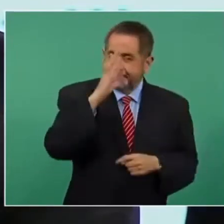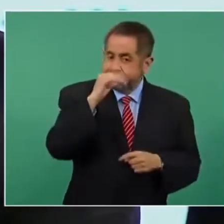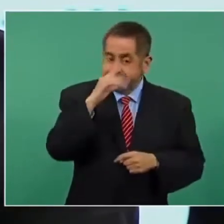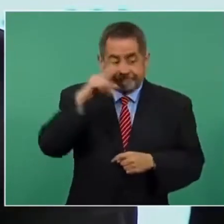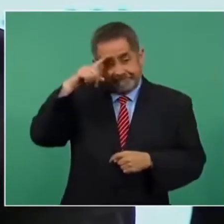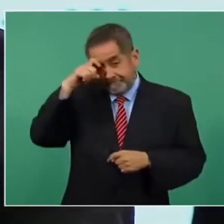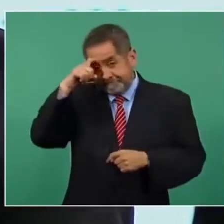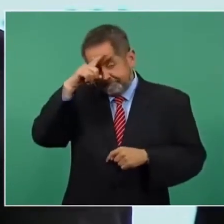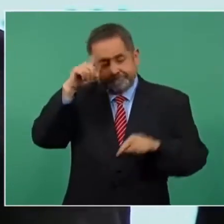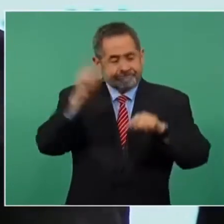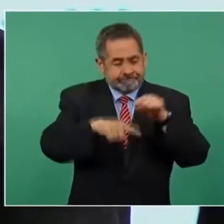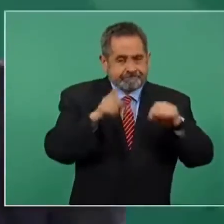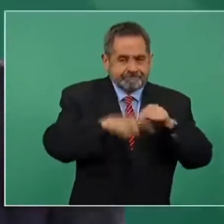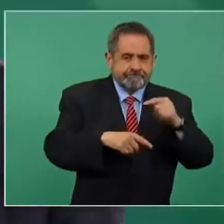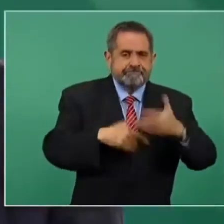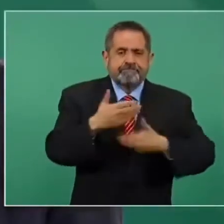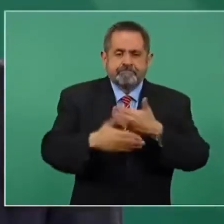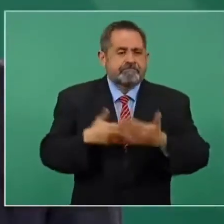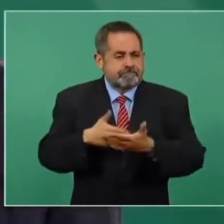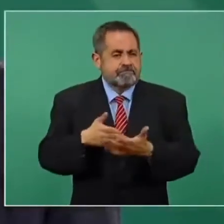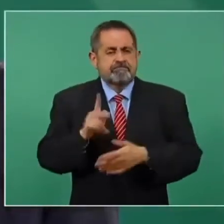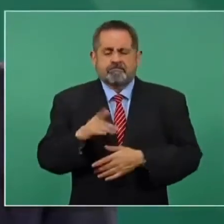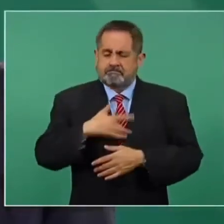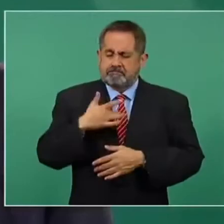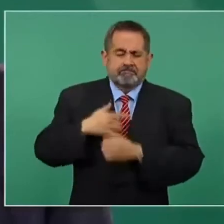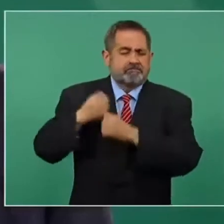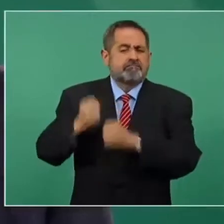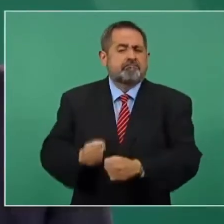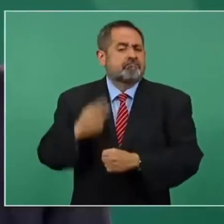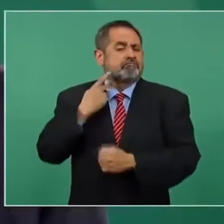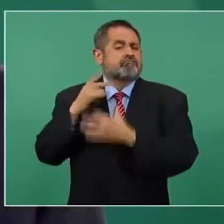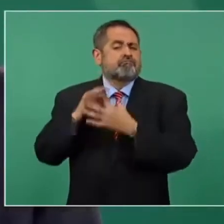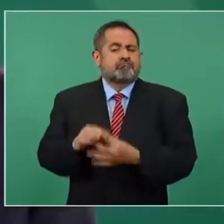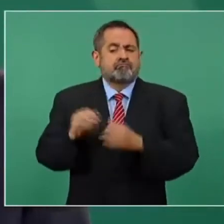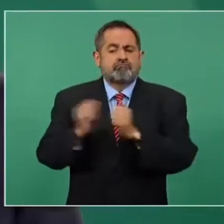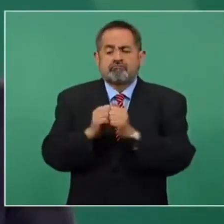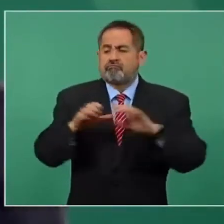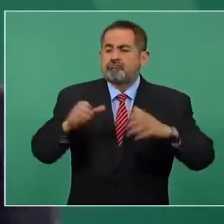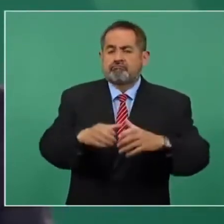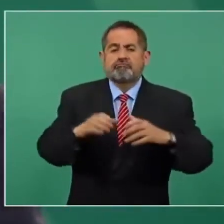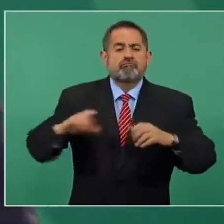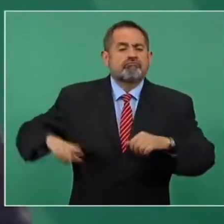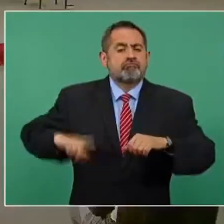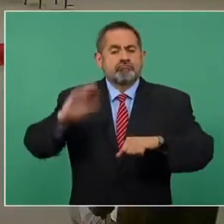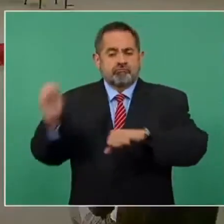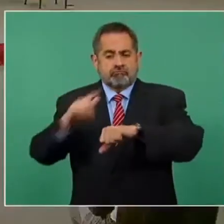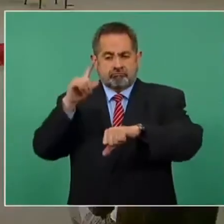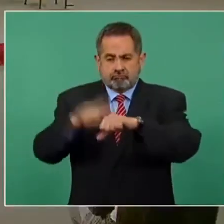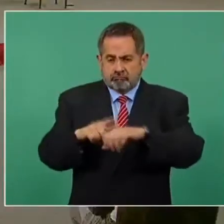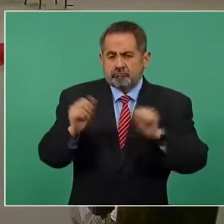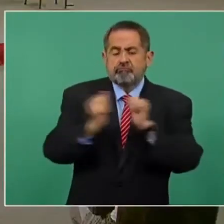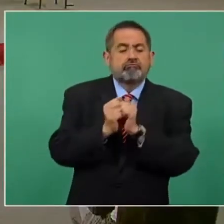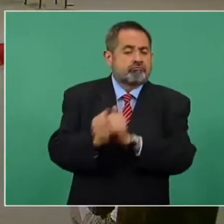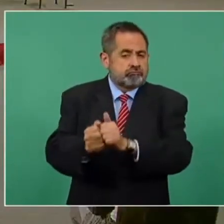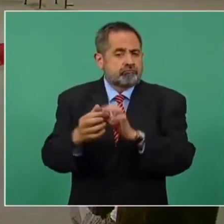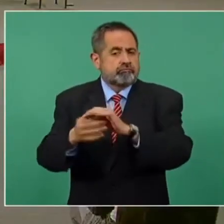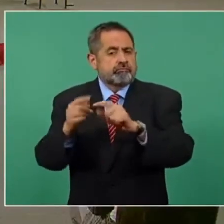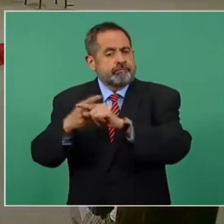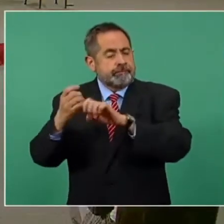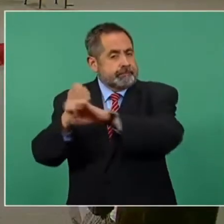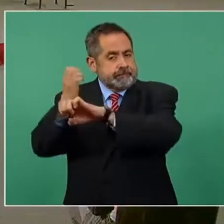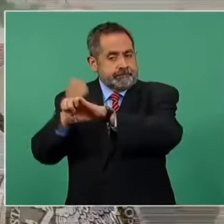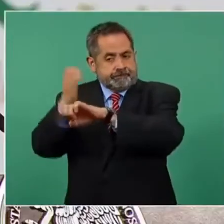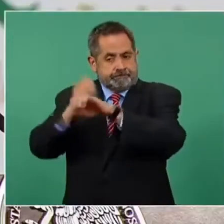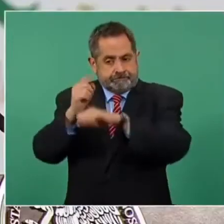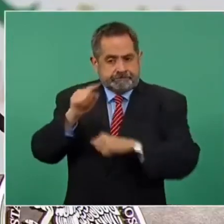revertirlos, pero que estamos convencidos que con esta política y la actuación del conjunto del gobierno federal, con el acompañamiento de los estados,